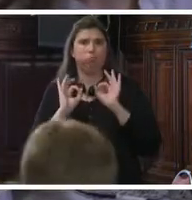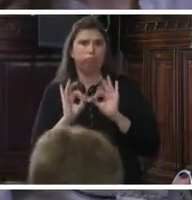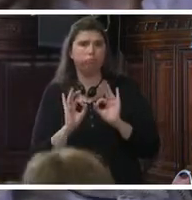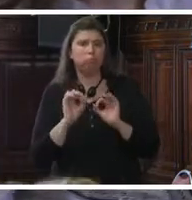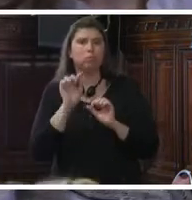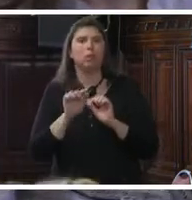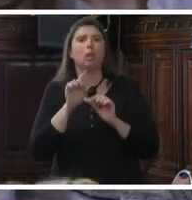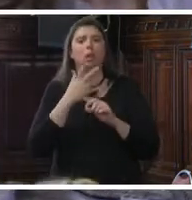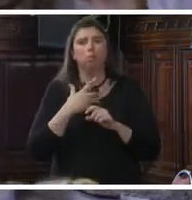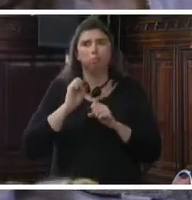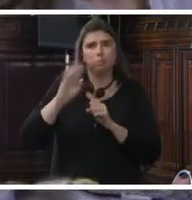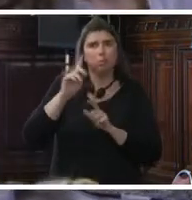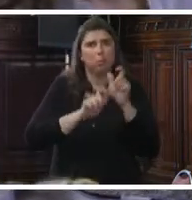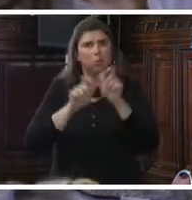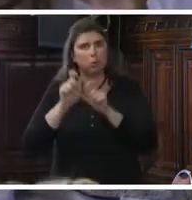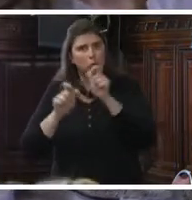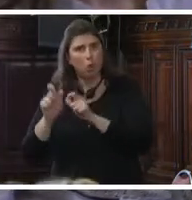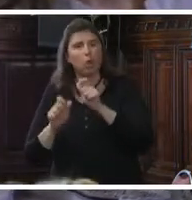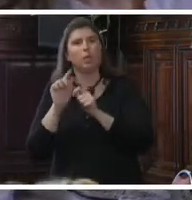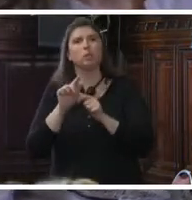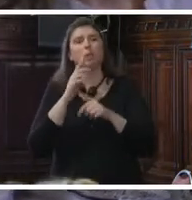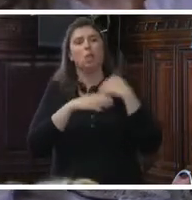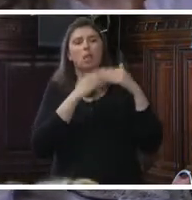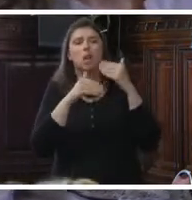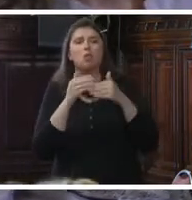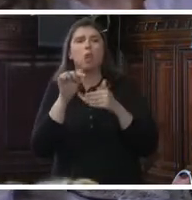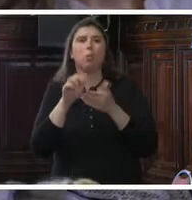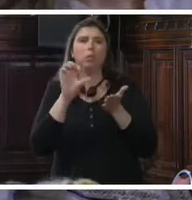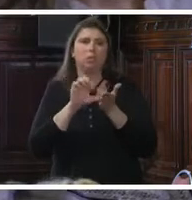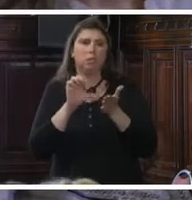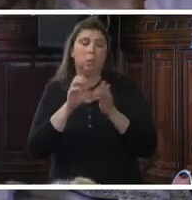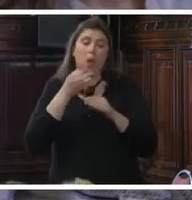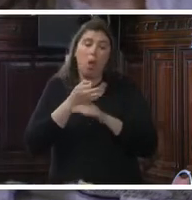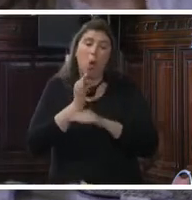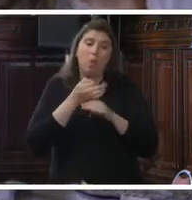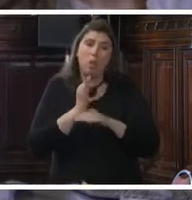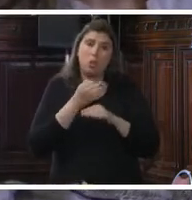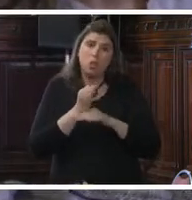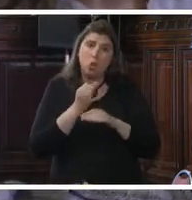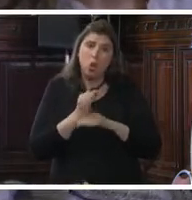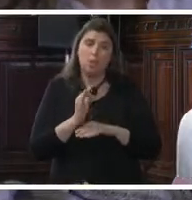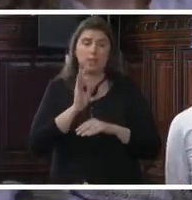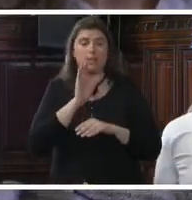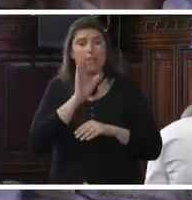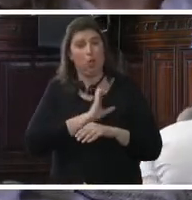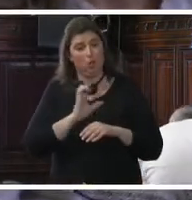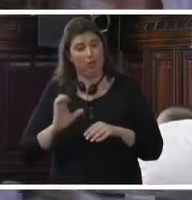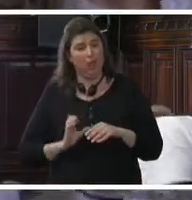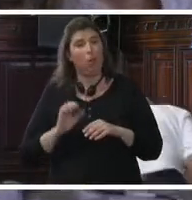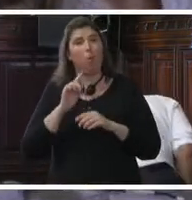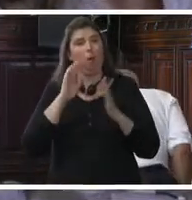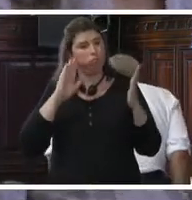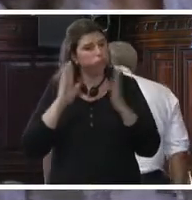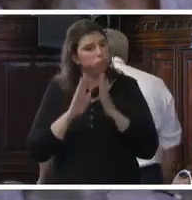trata a la luz de los estándares desarrollados por el sistema. Y de, recomendaciones a los Estados para enfrentar la trata de personas en